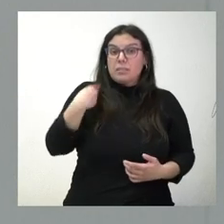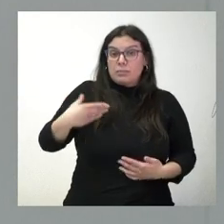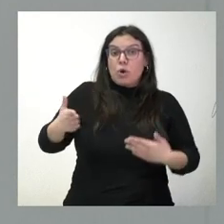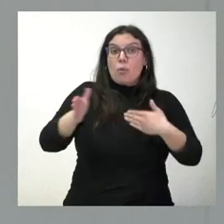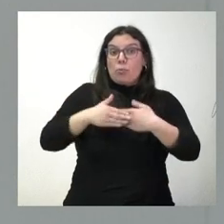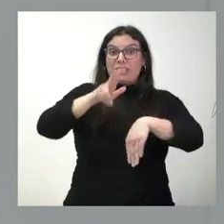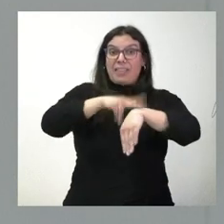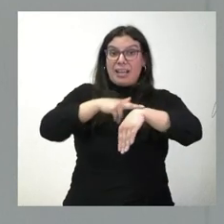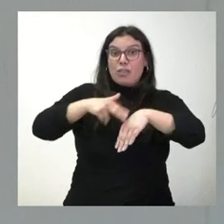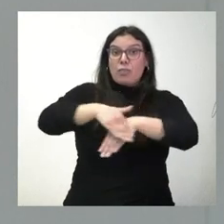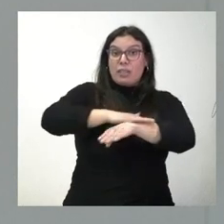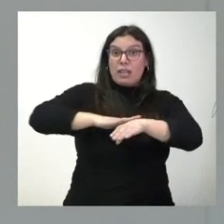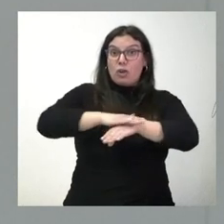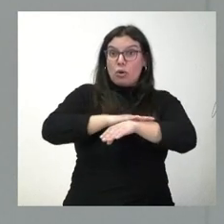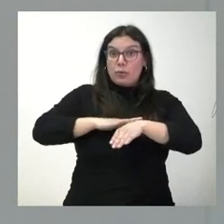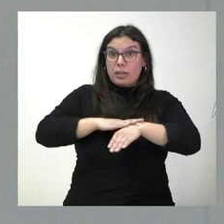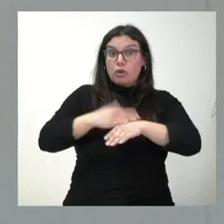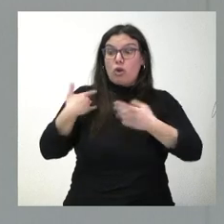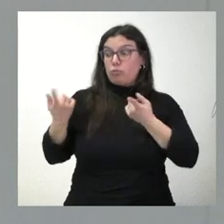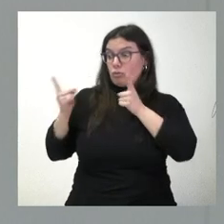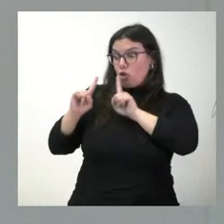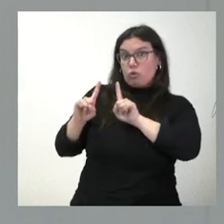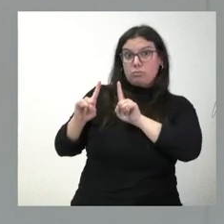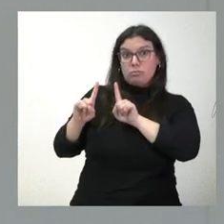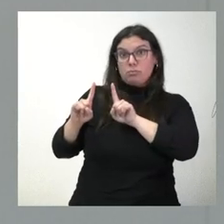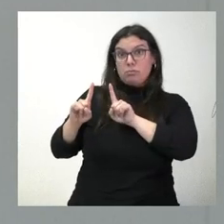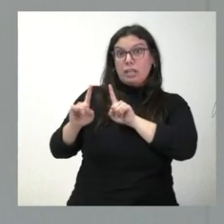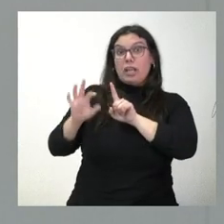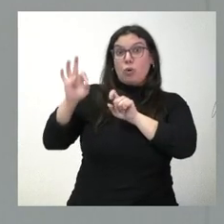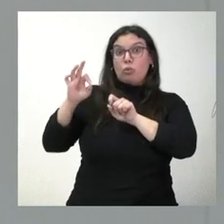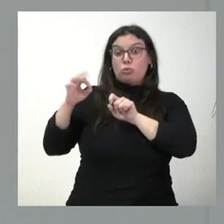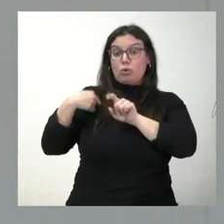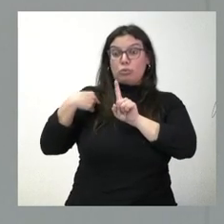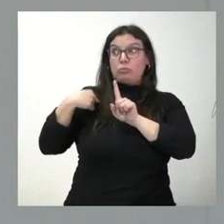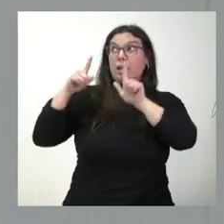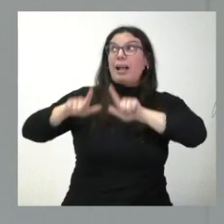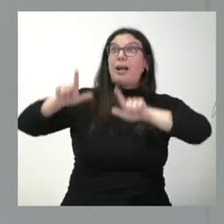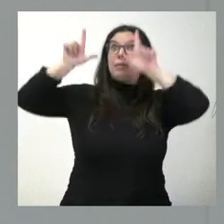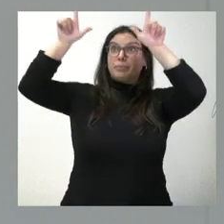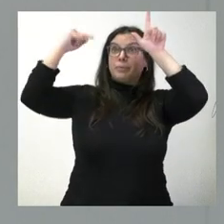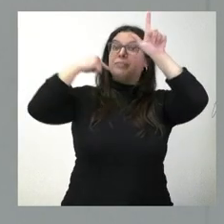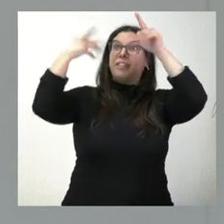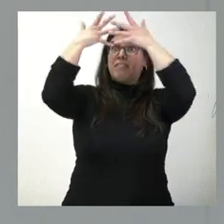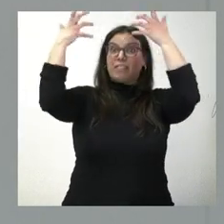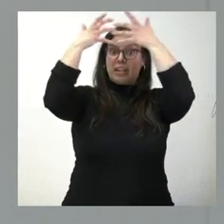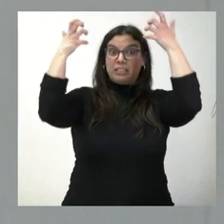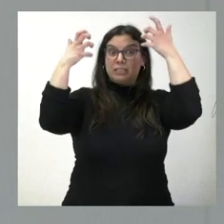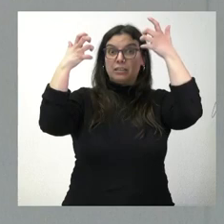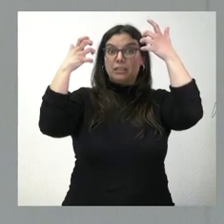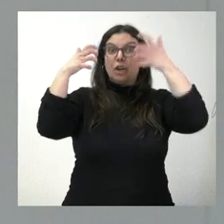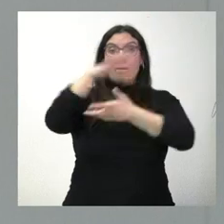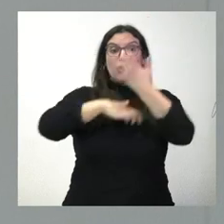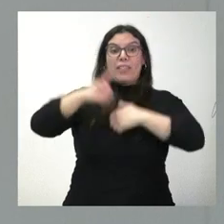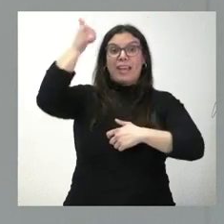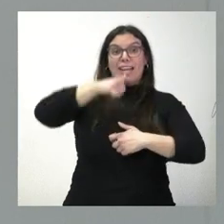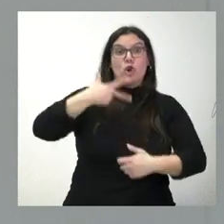la delegación del Gobierno la presencia con ella y había un cártel justo encima de nosotros que señalaba no a la violencia de género